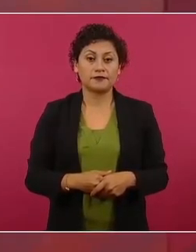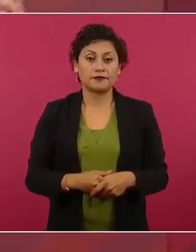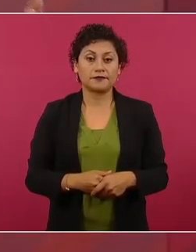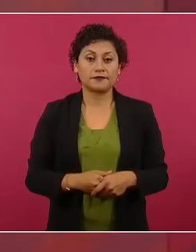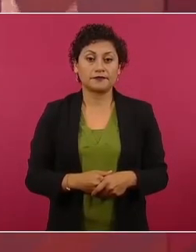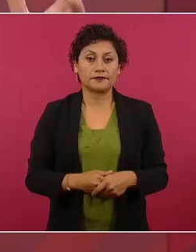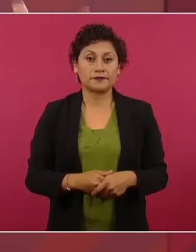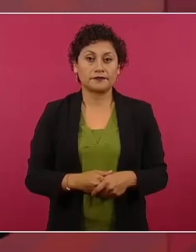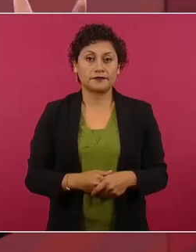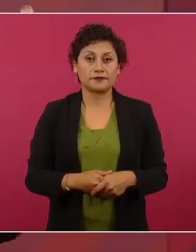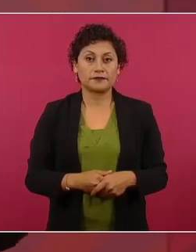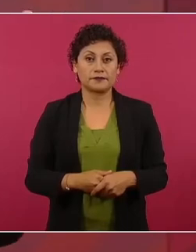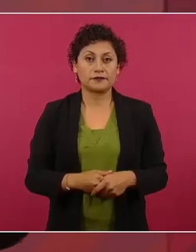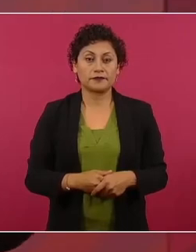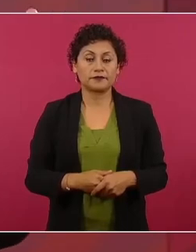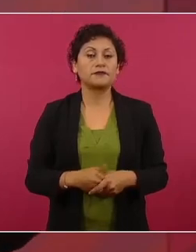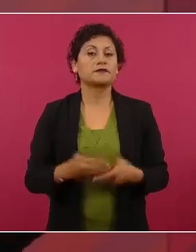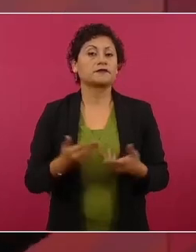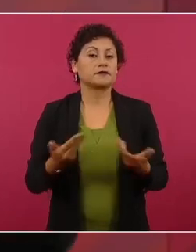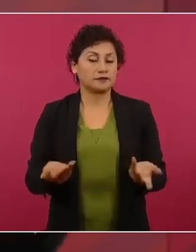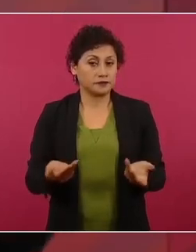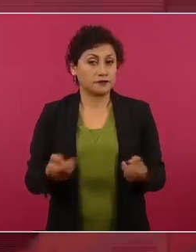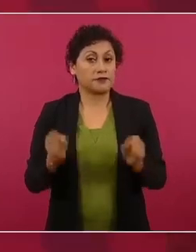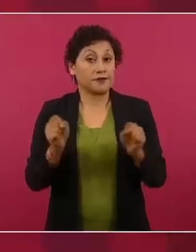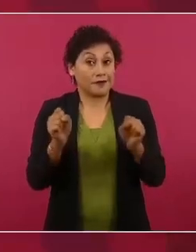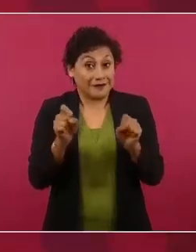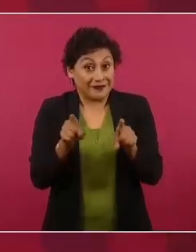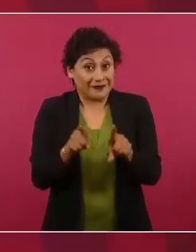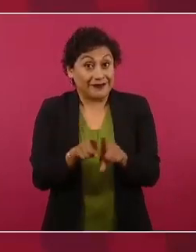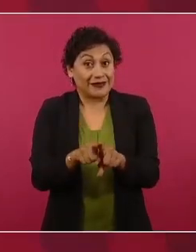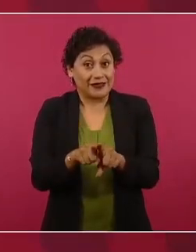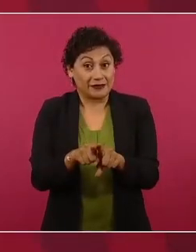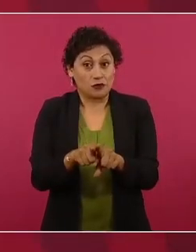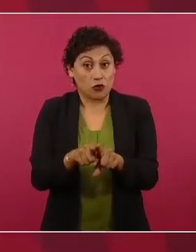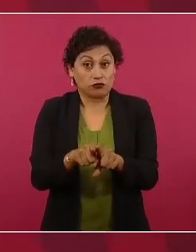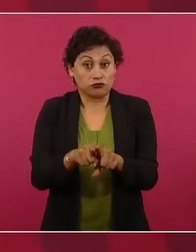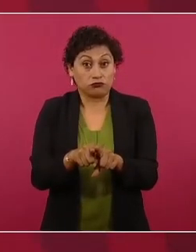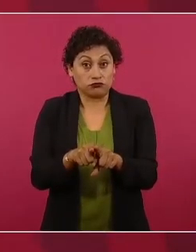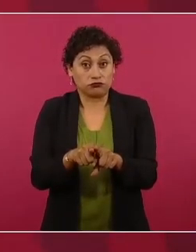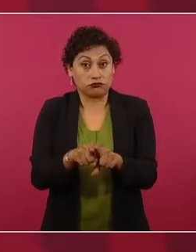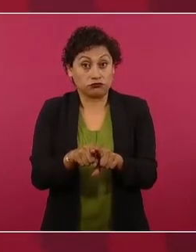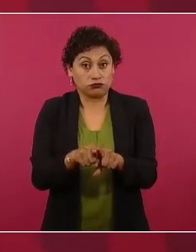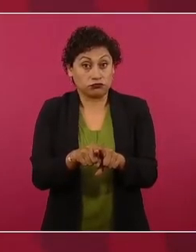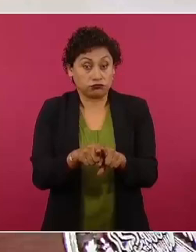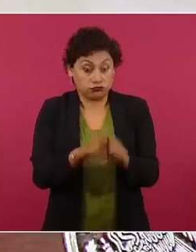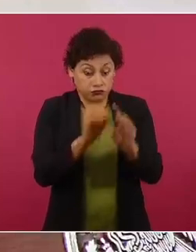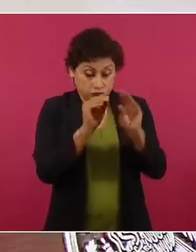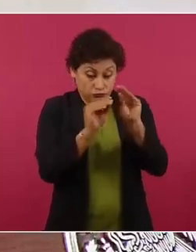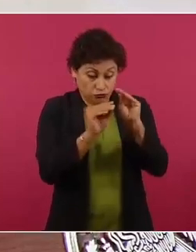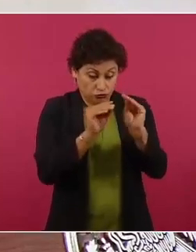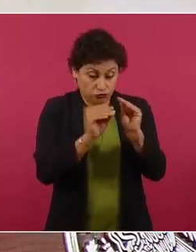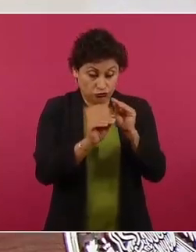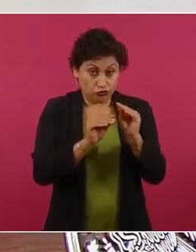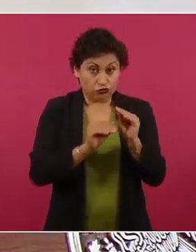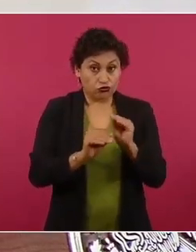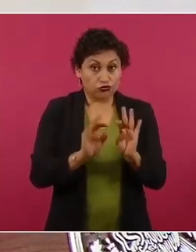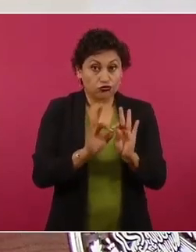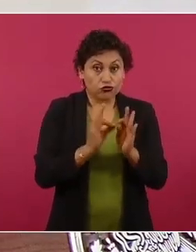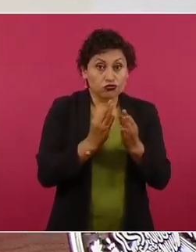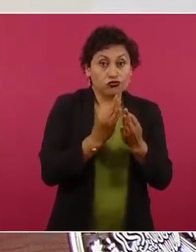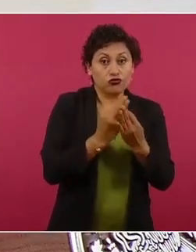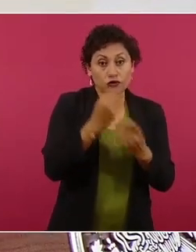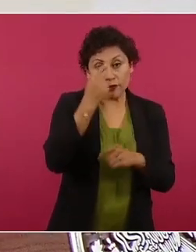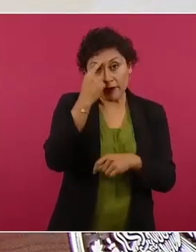van definiendo un mecanismo de purificación del Poder